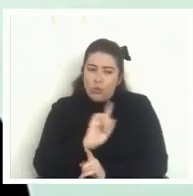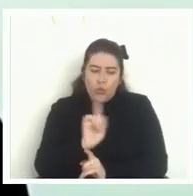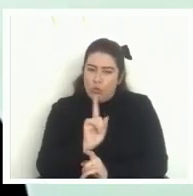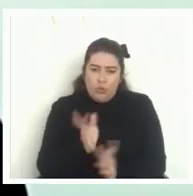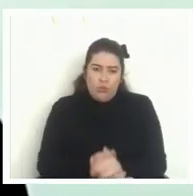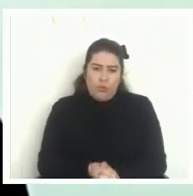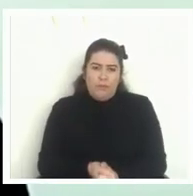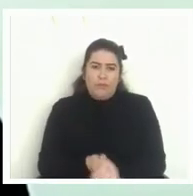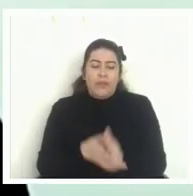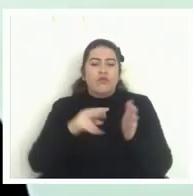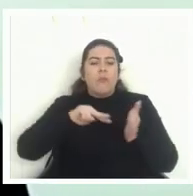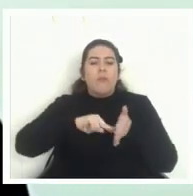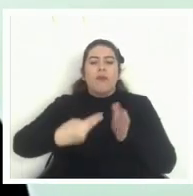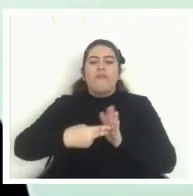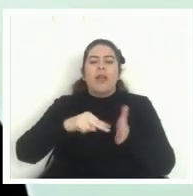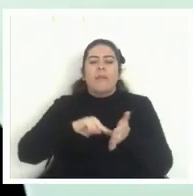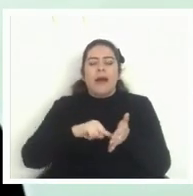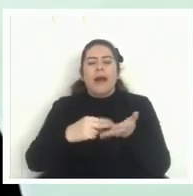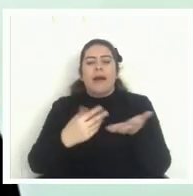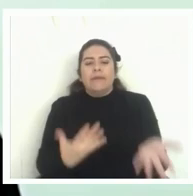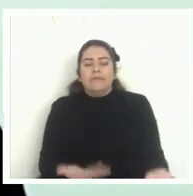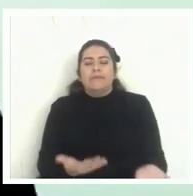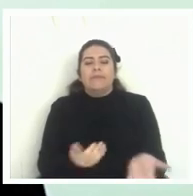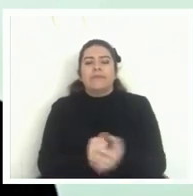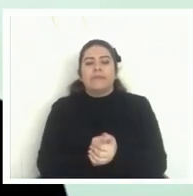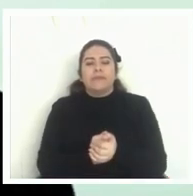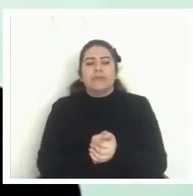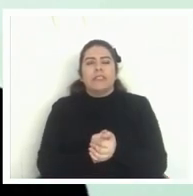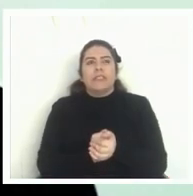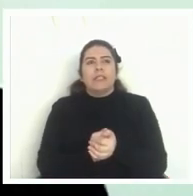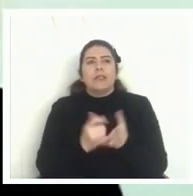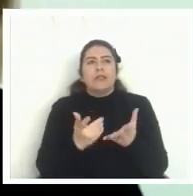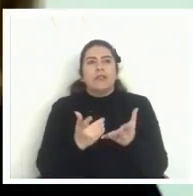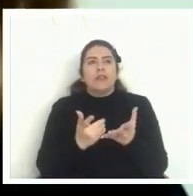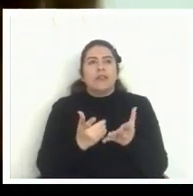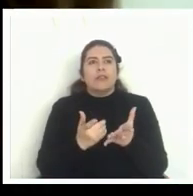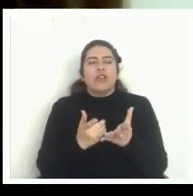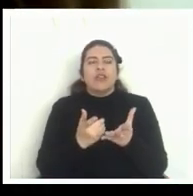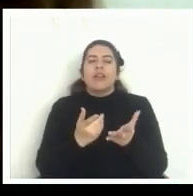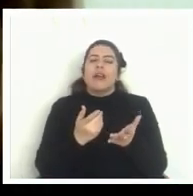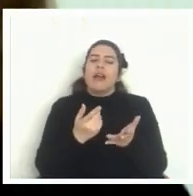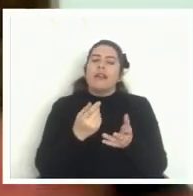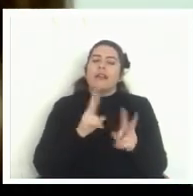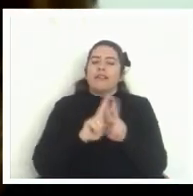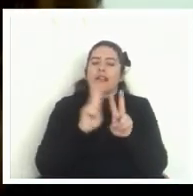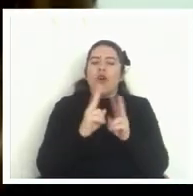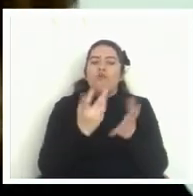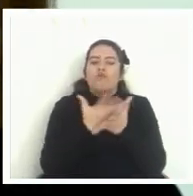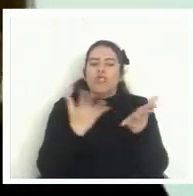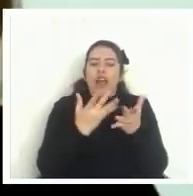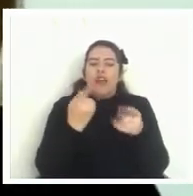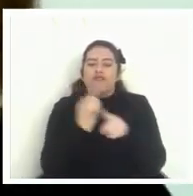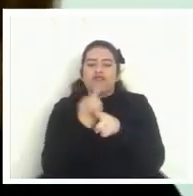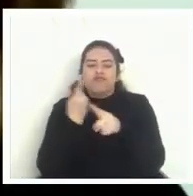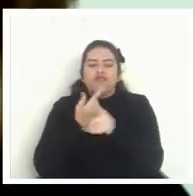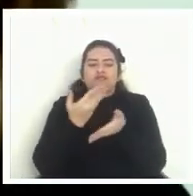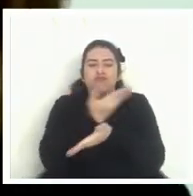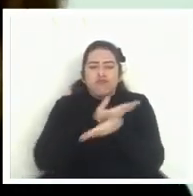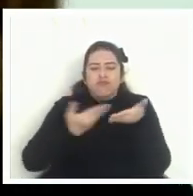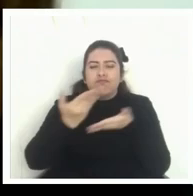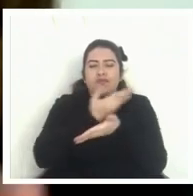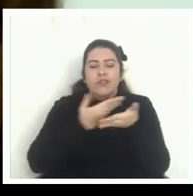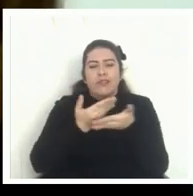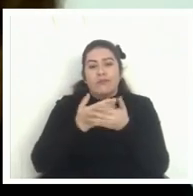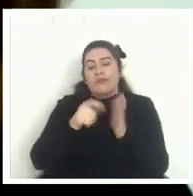que hay que hacerlo con mucha conversación mucho más interesante las